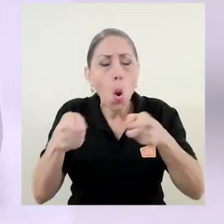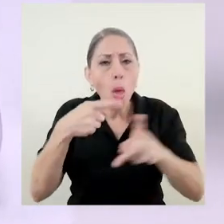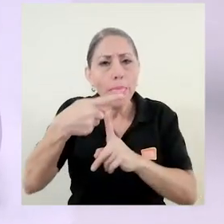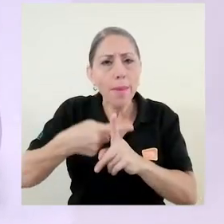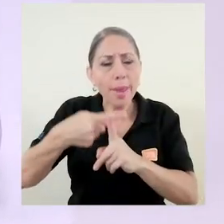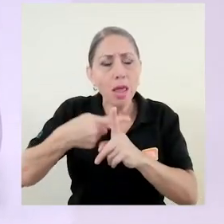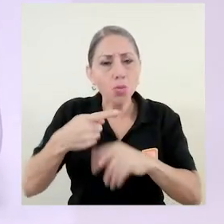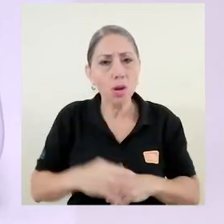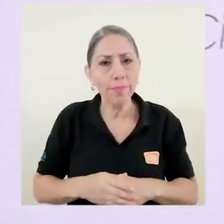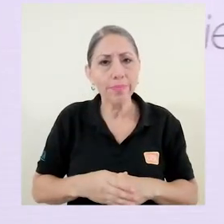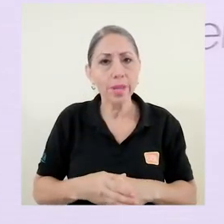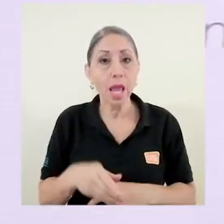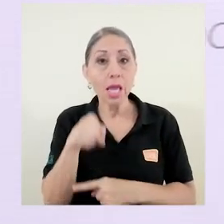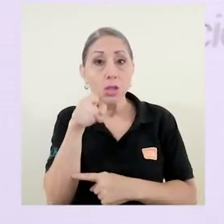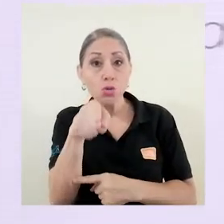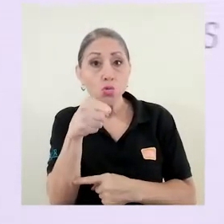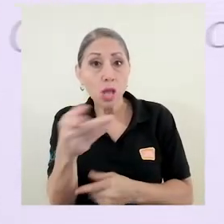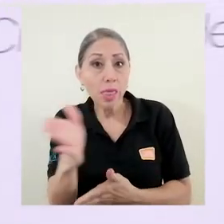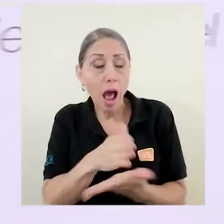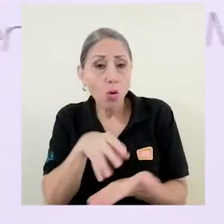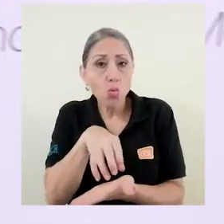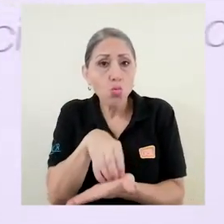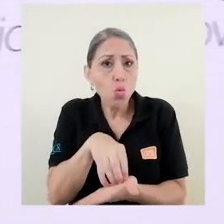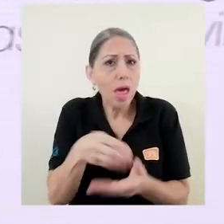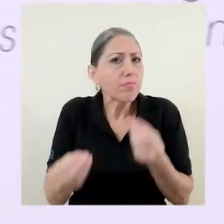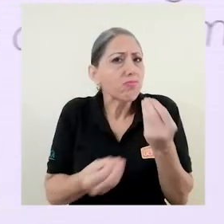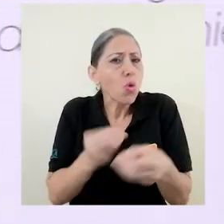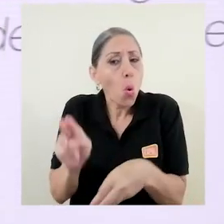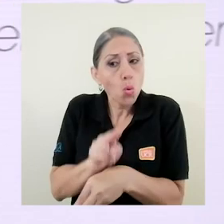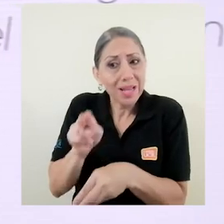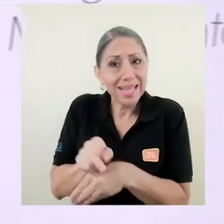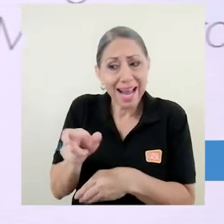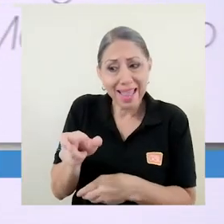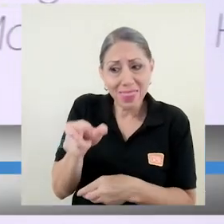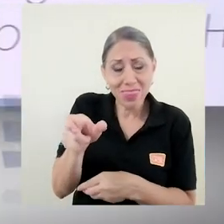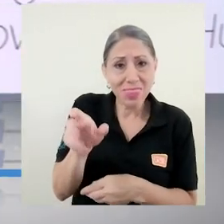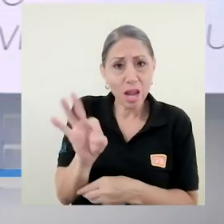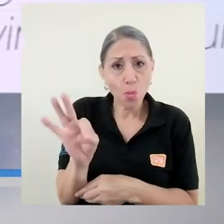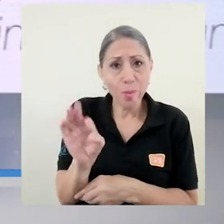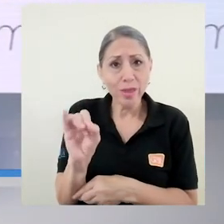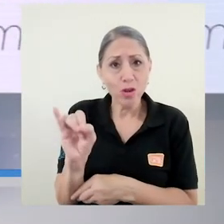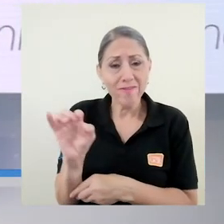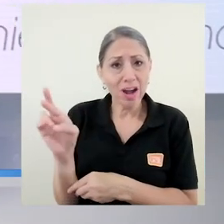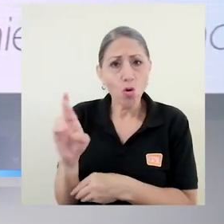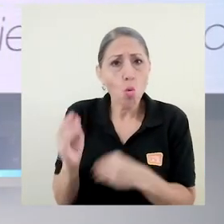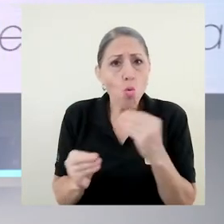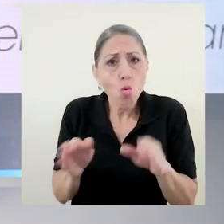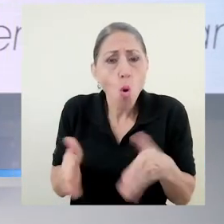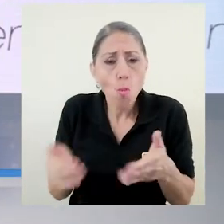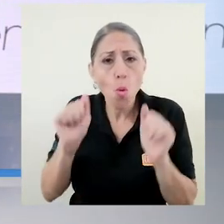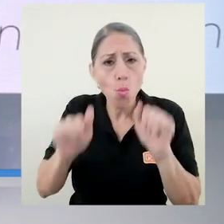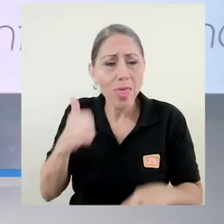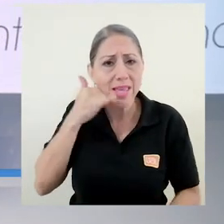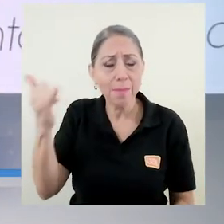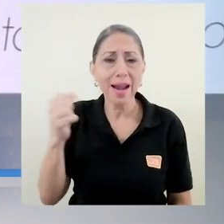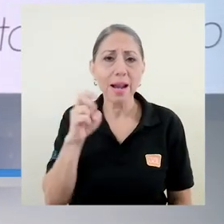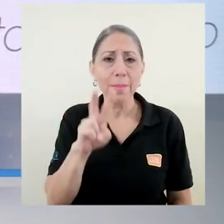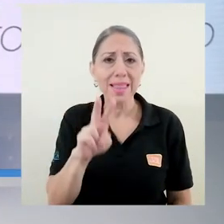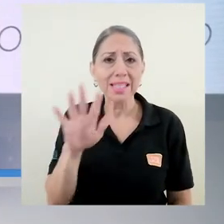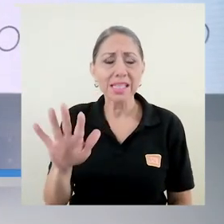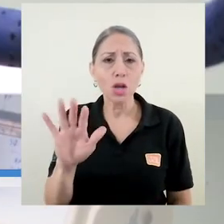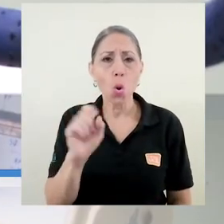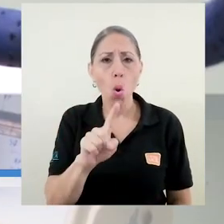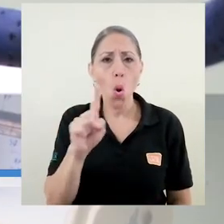de la temperatura. Si usted tiene alguna duda sobre cómo utilizar los termómetros infrarrojos, puede llamar al